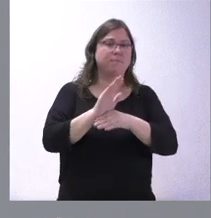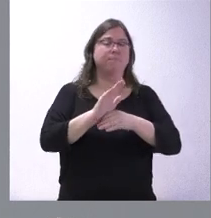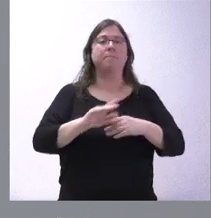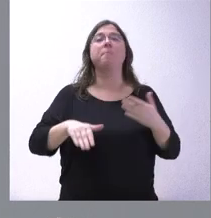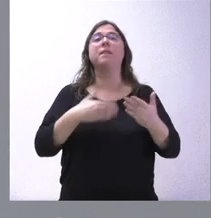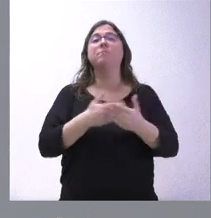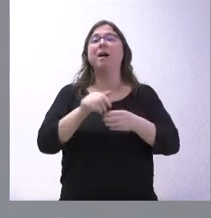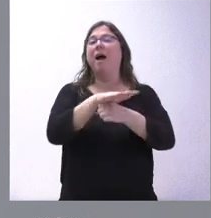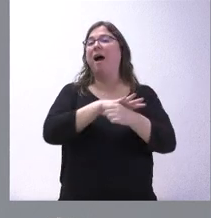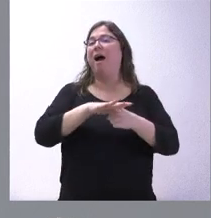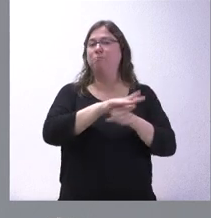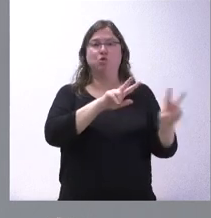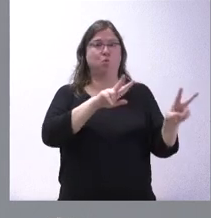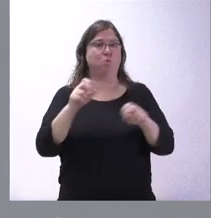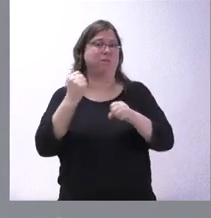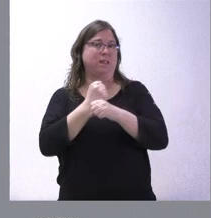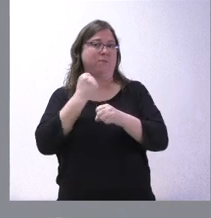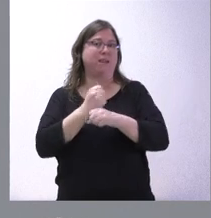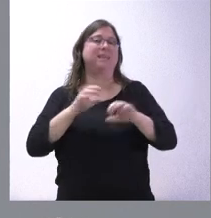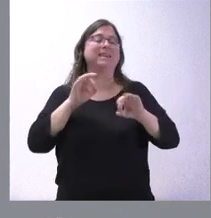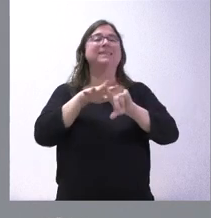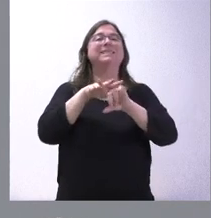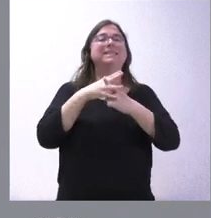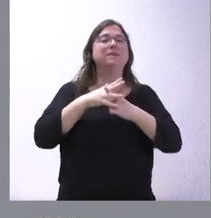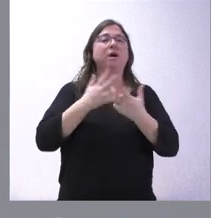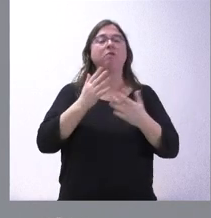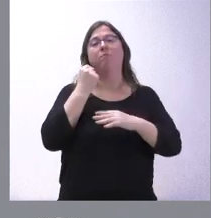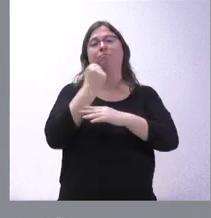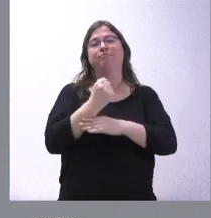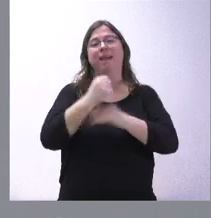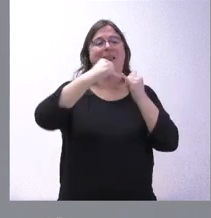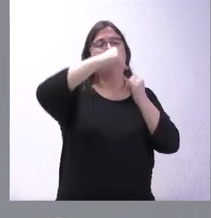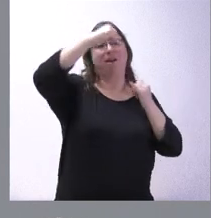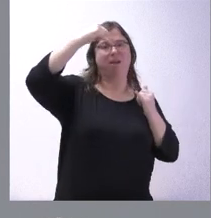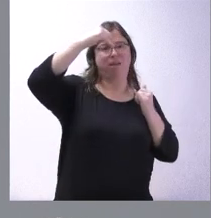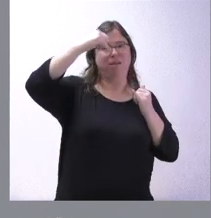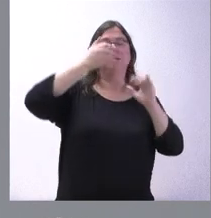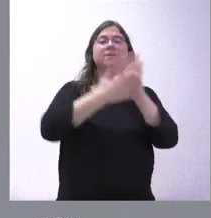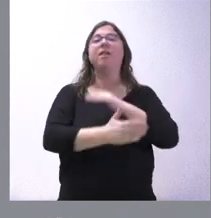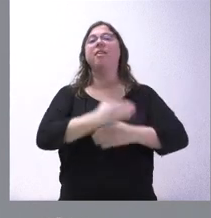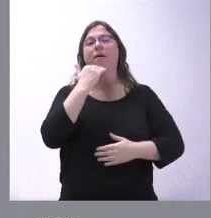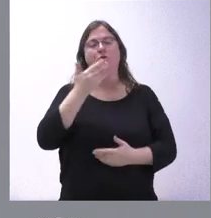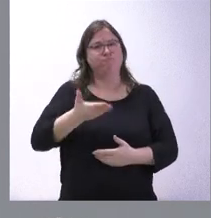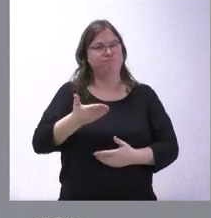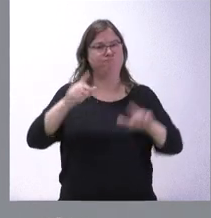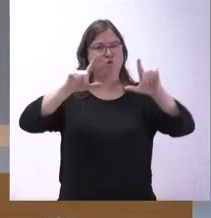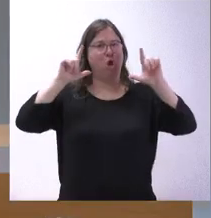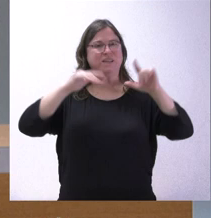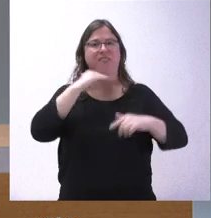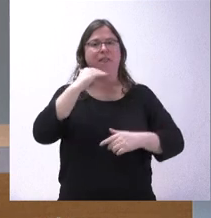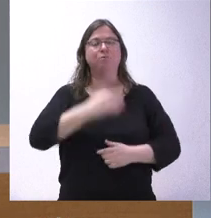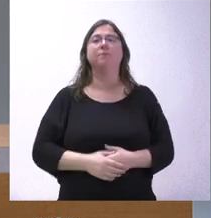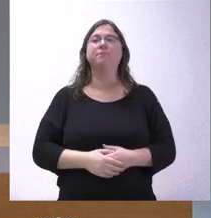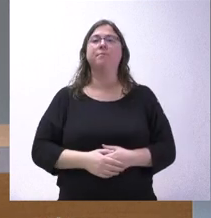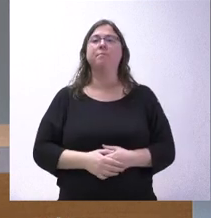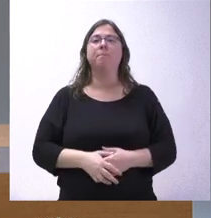el ámbito nuevo en que estamos trabajando ya son esas situaciones en favor de la raya, donde Zamora tendrá un relevante protagonismo. Y es